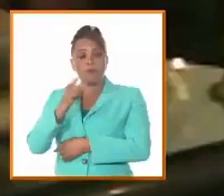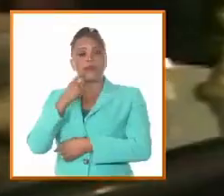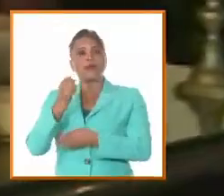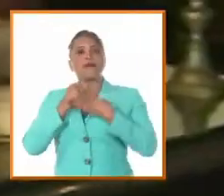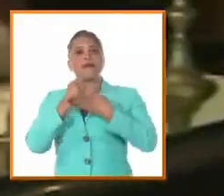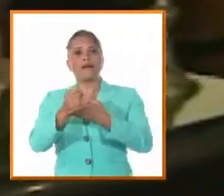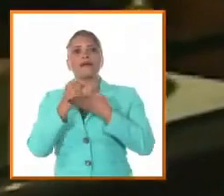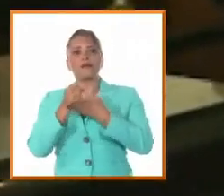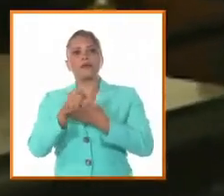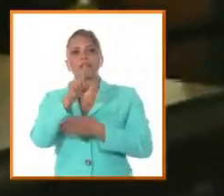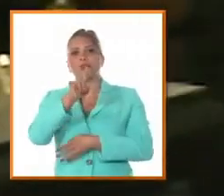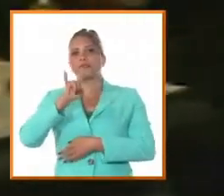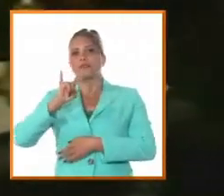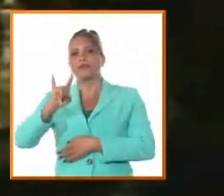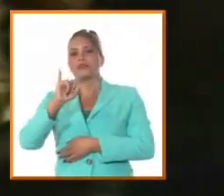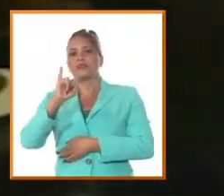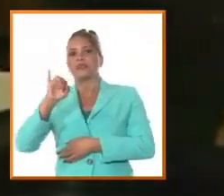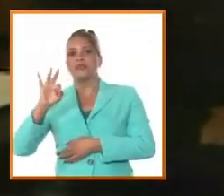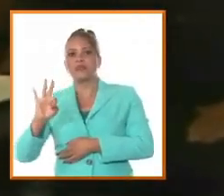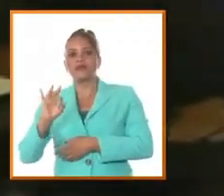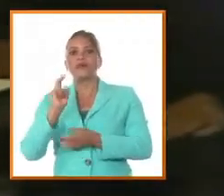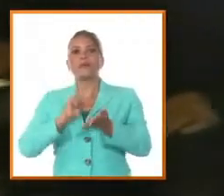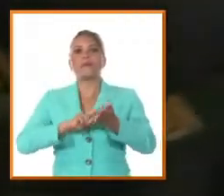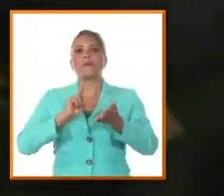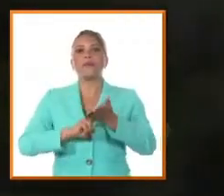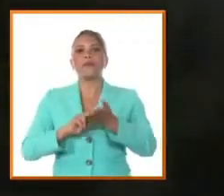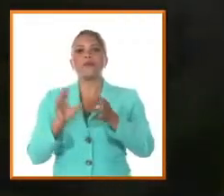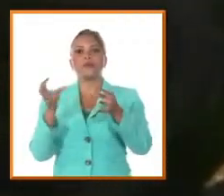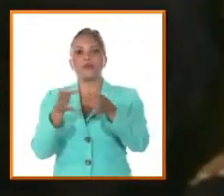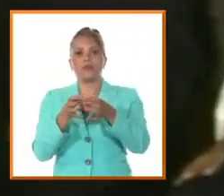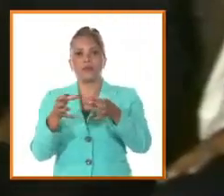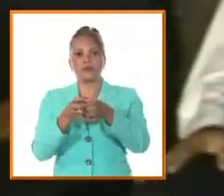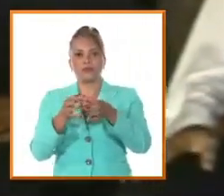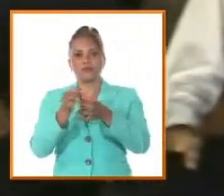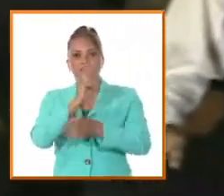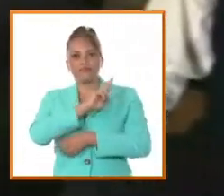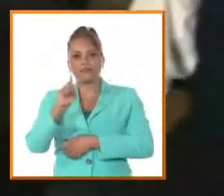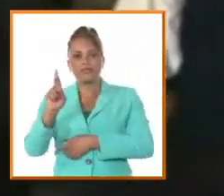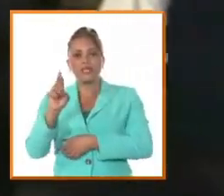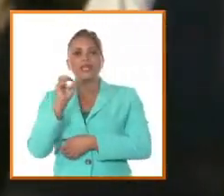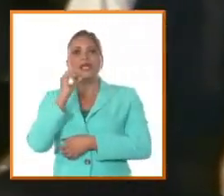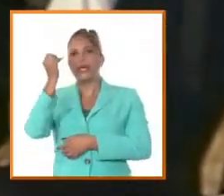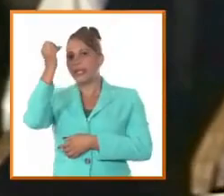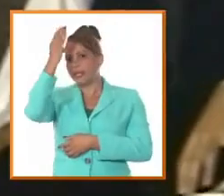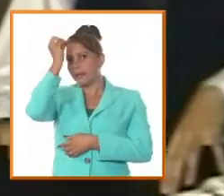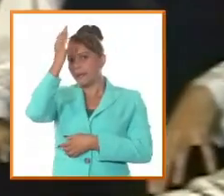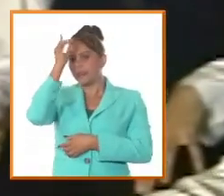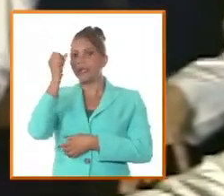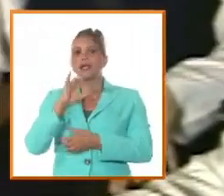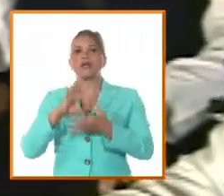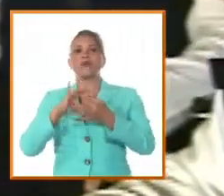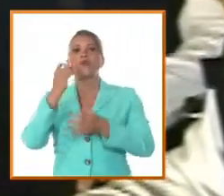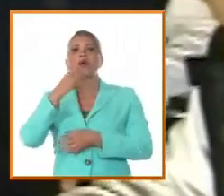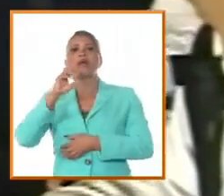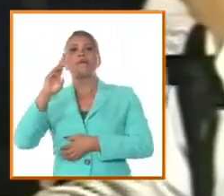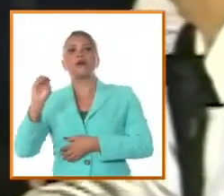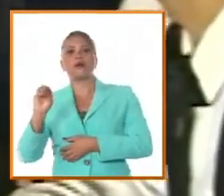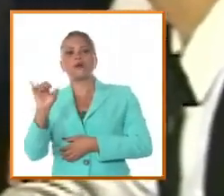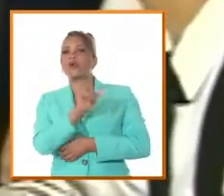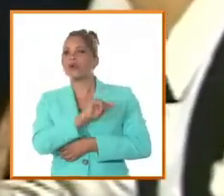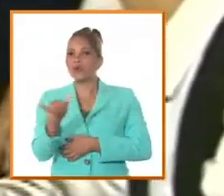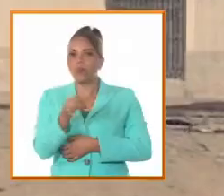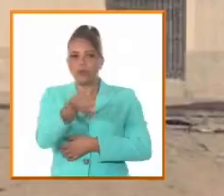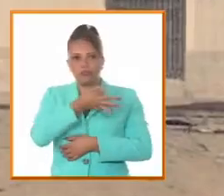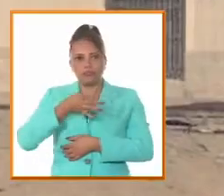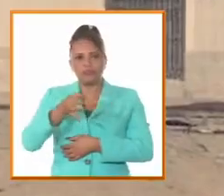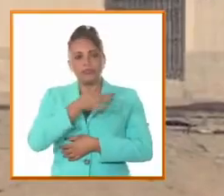en 1868, miembro del Comité Revolucionario Camagüeyano en las Minas y asambleísta en Guaymaro, para luego ocupar el cargo